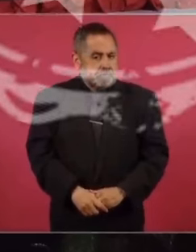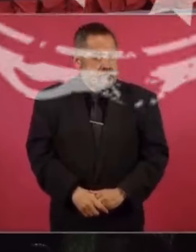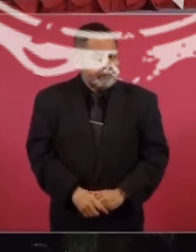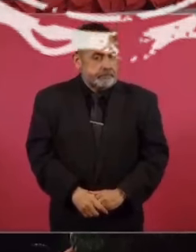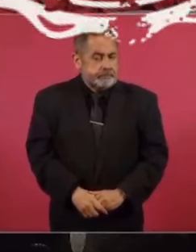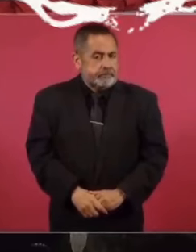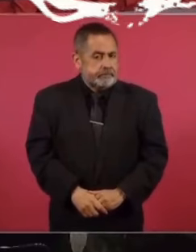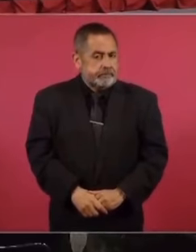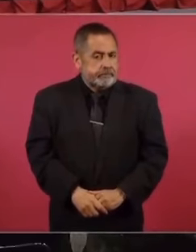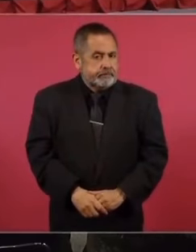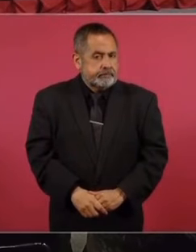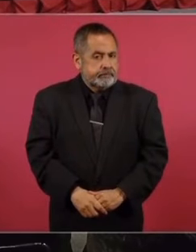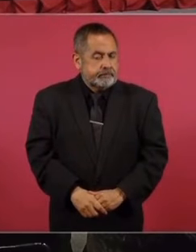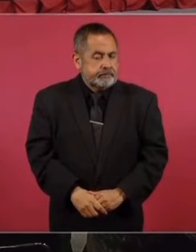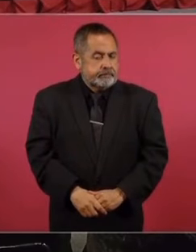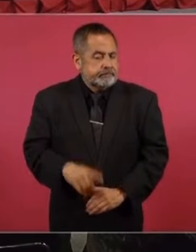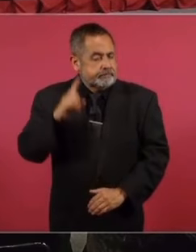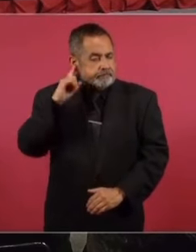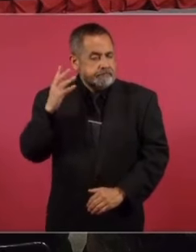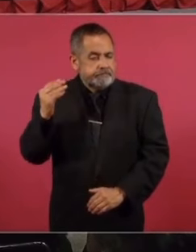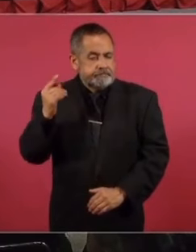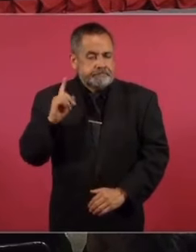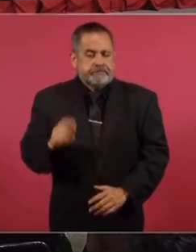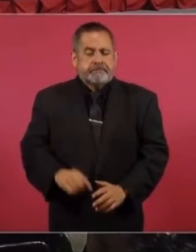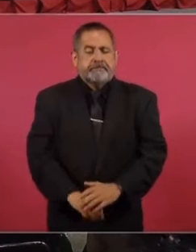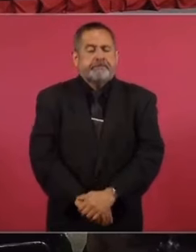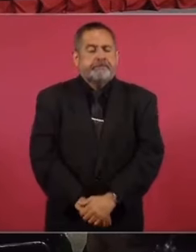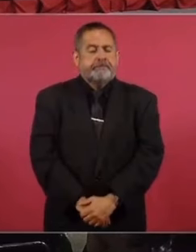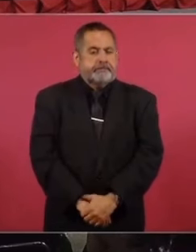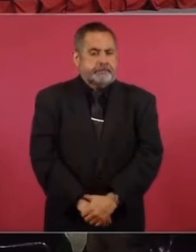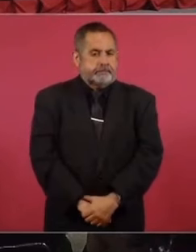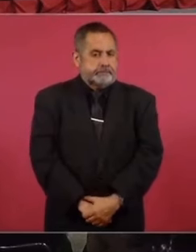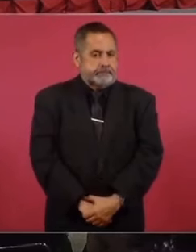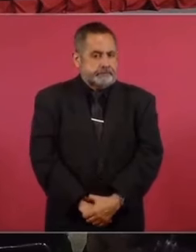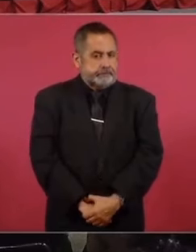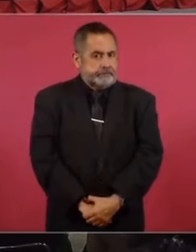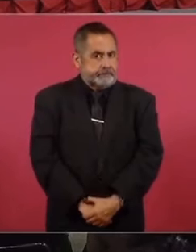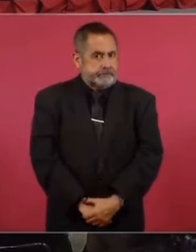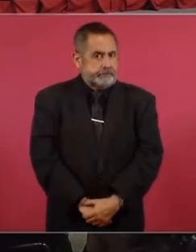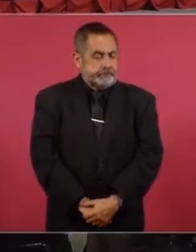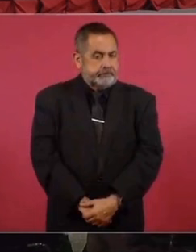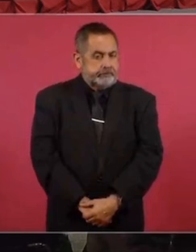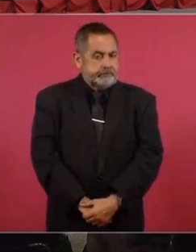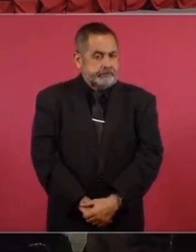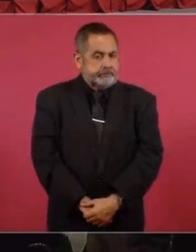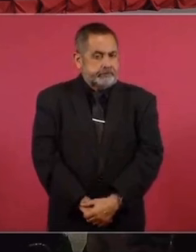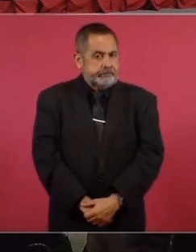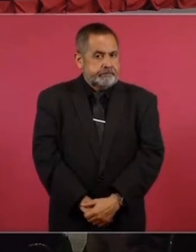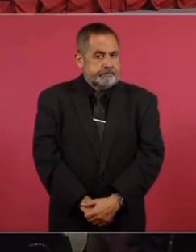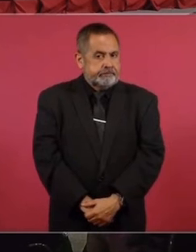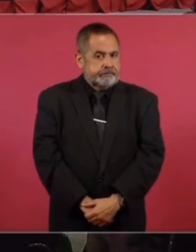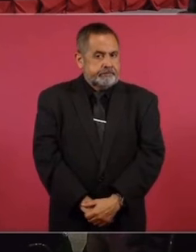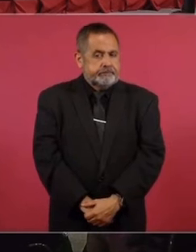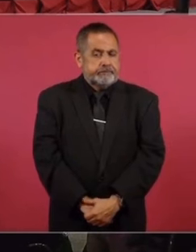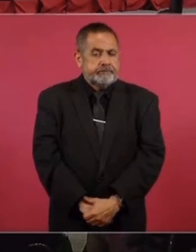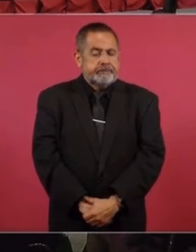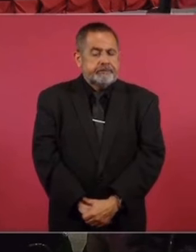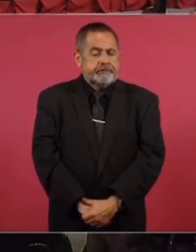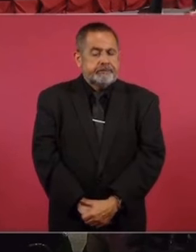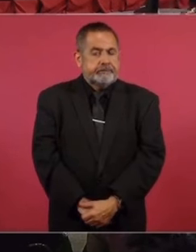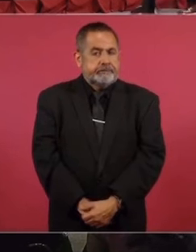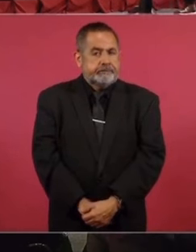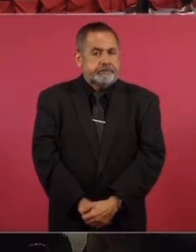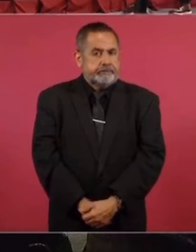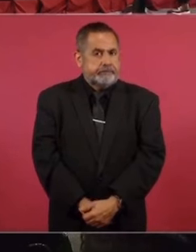Aspirantes a alcaldías o presidencias municipales, ¿qué es donde hay más riesgo, o por lo menos en estos últimos